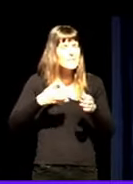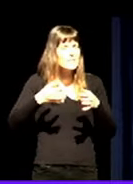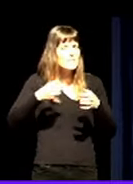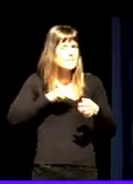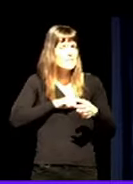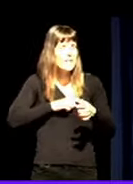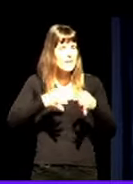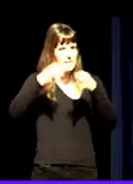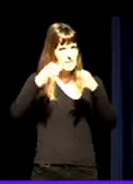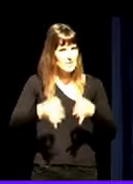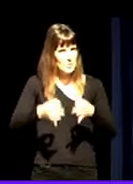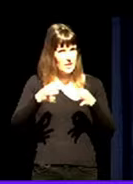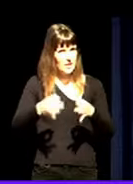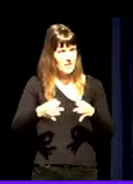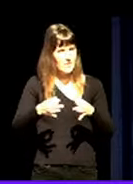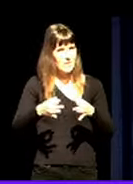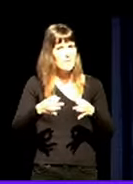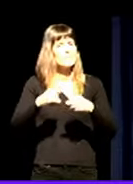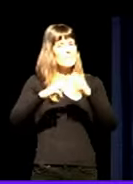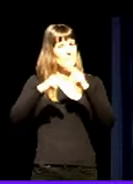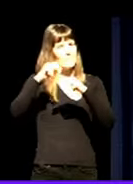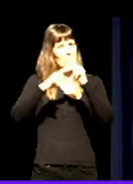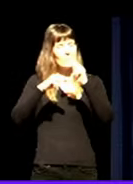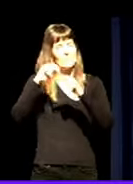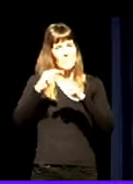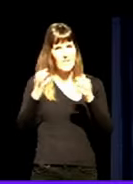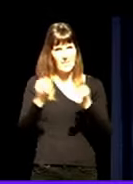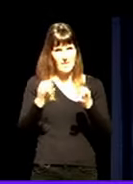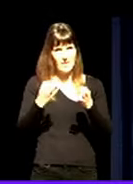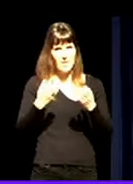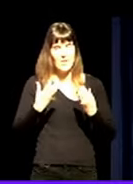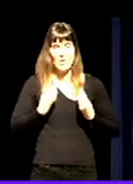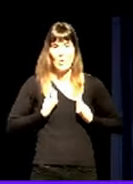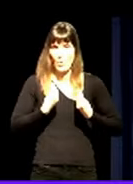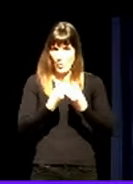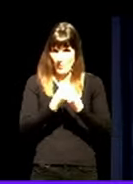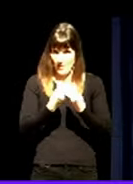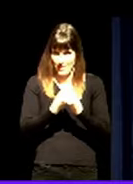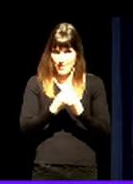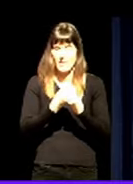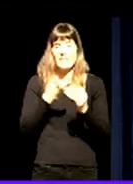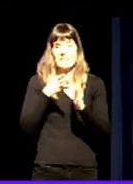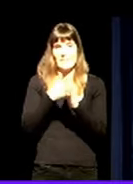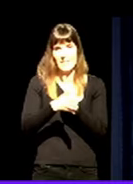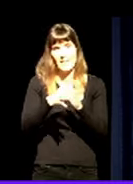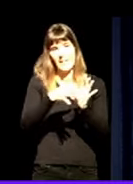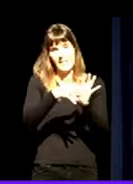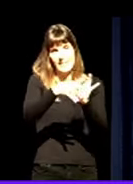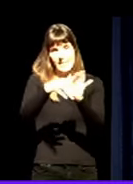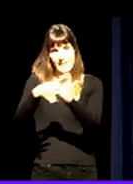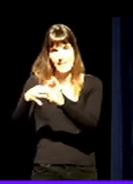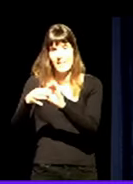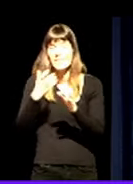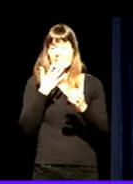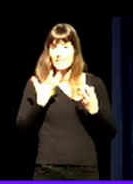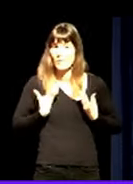abeikortasuna ere ikitzeko. Bizikide tzaplan ezi. Zemate eta gehiago bizikide tzaplan